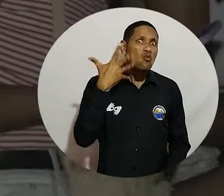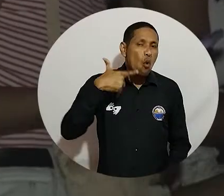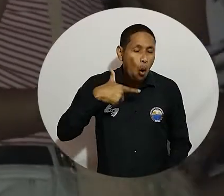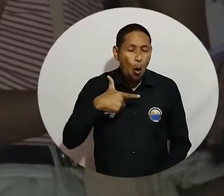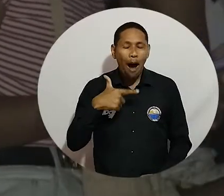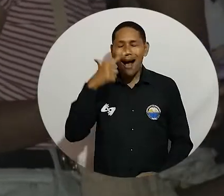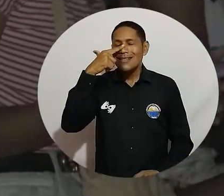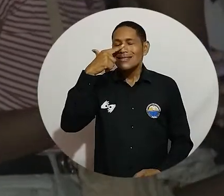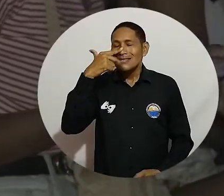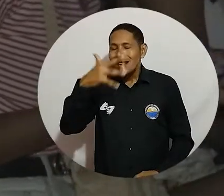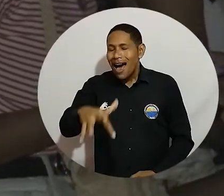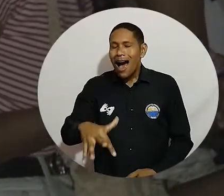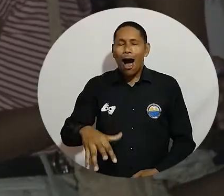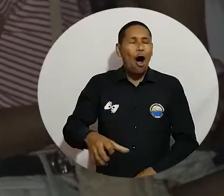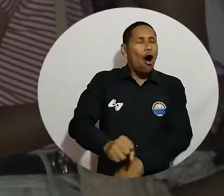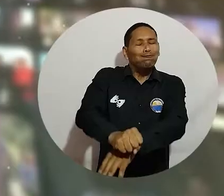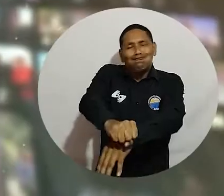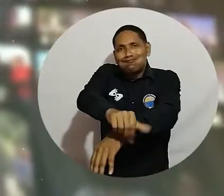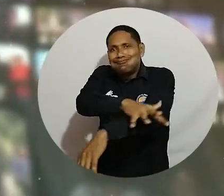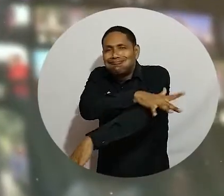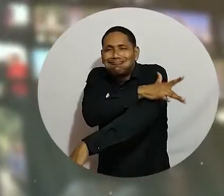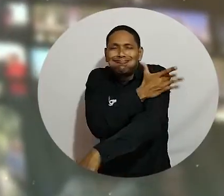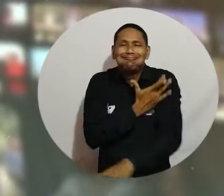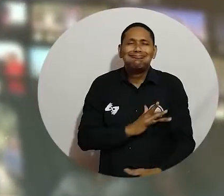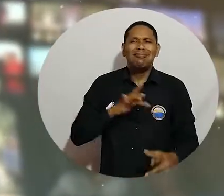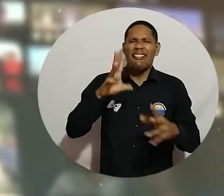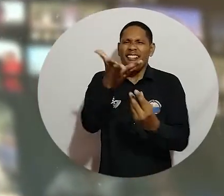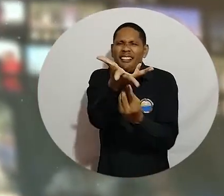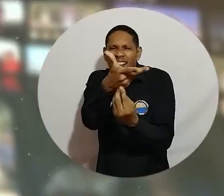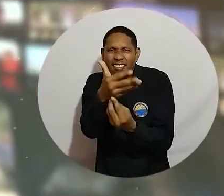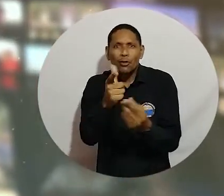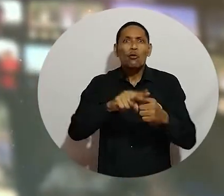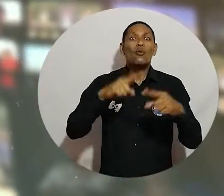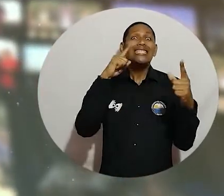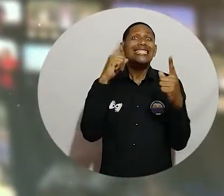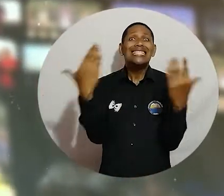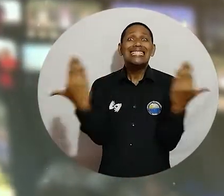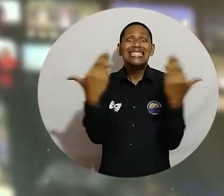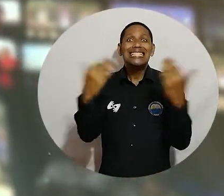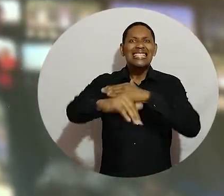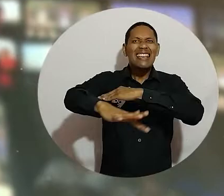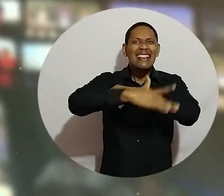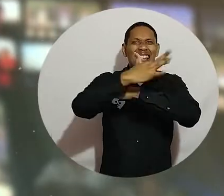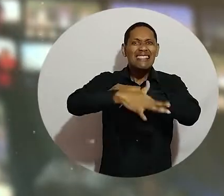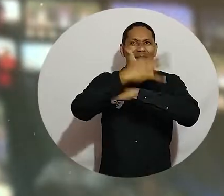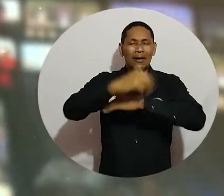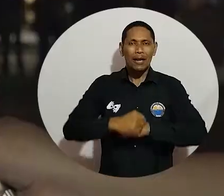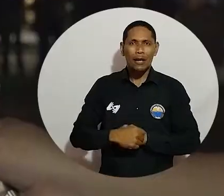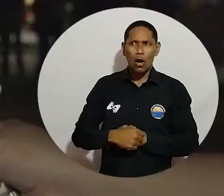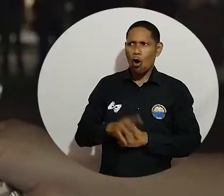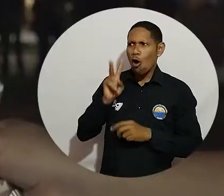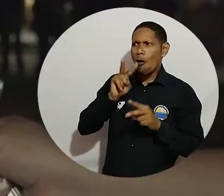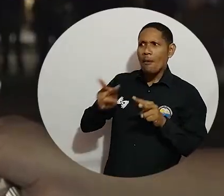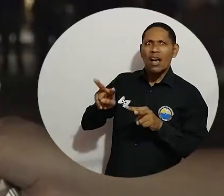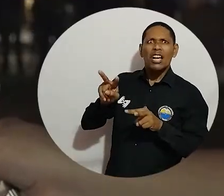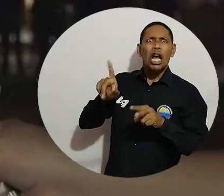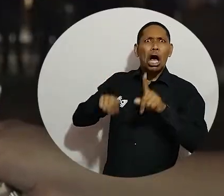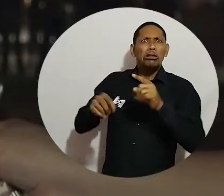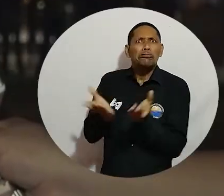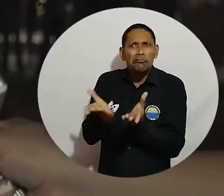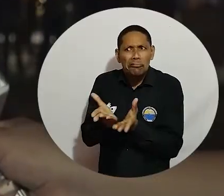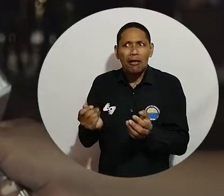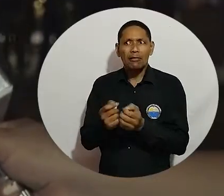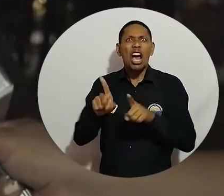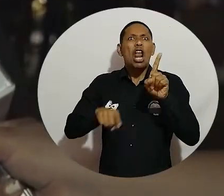Durante cinco días, Santa Marta disfrutó del séptimo arte a través de la décima versión del Festival de Cine al Mar. Fue grato ver a